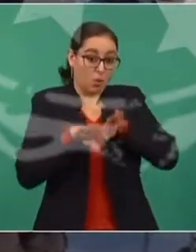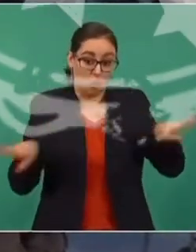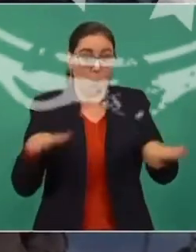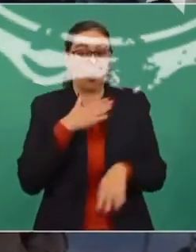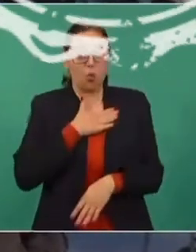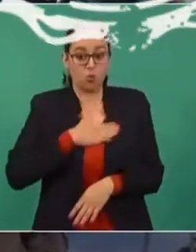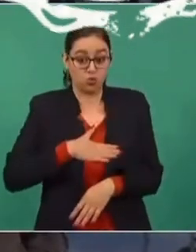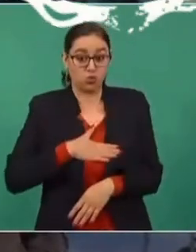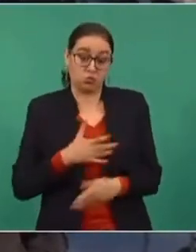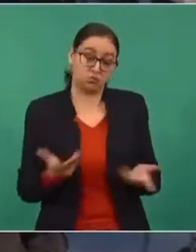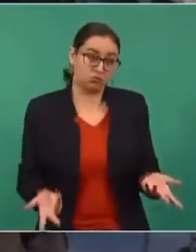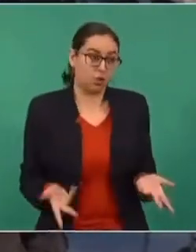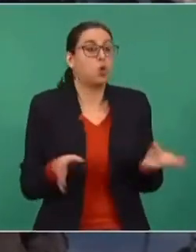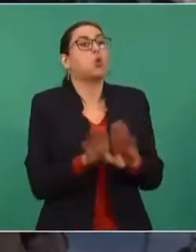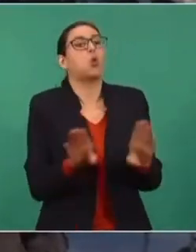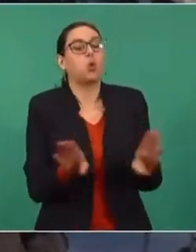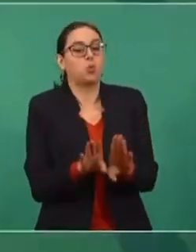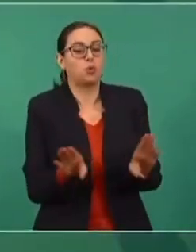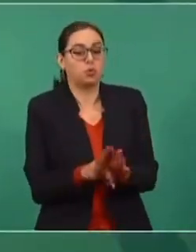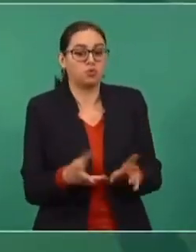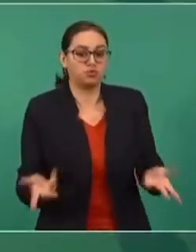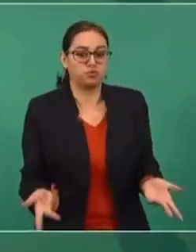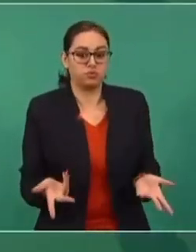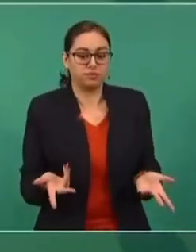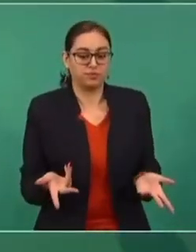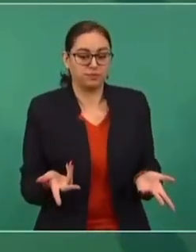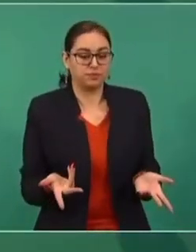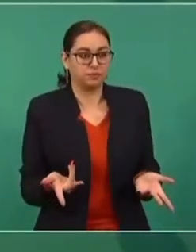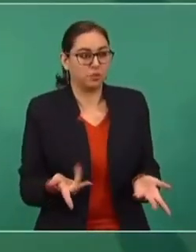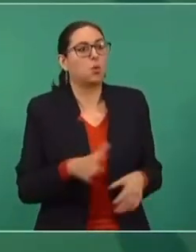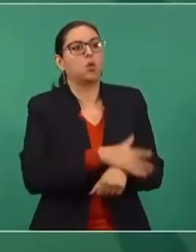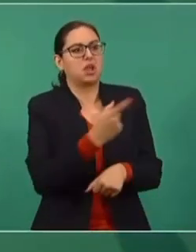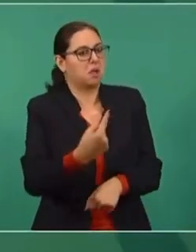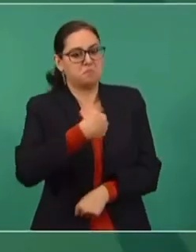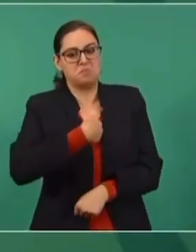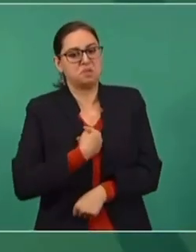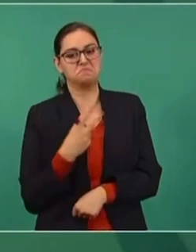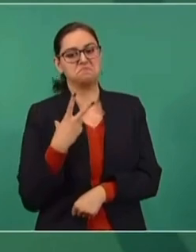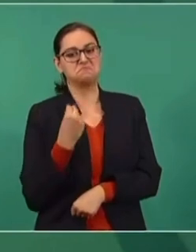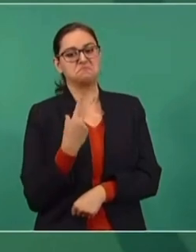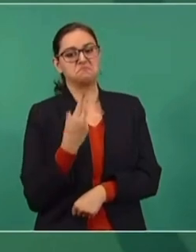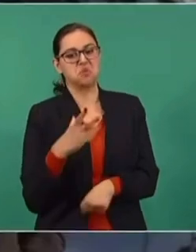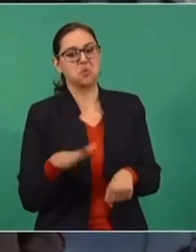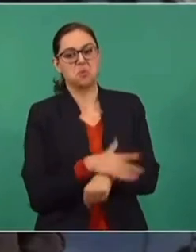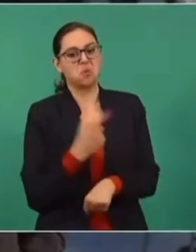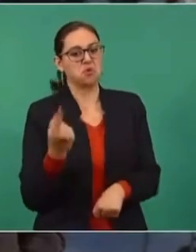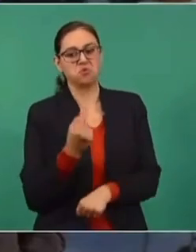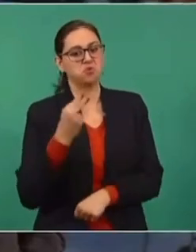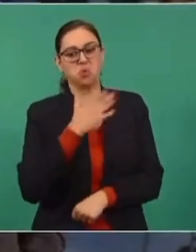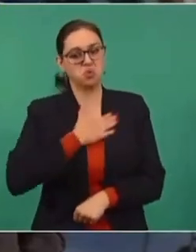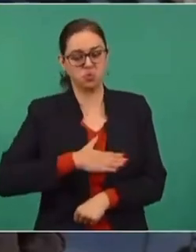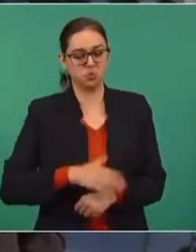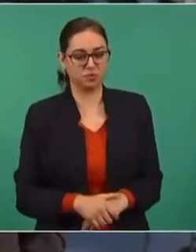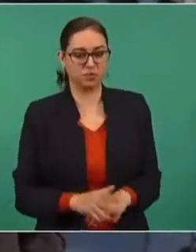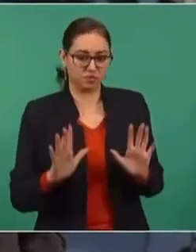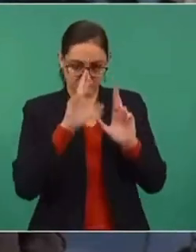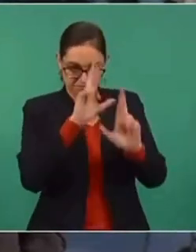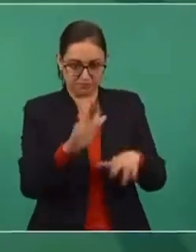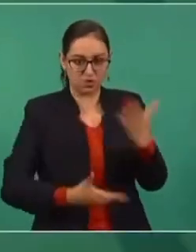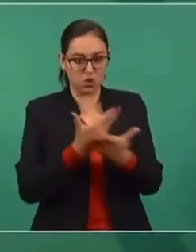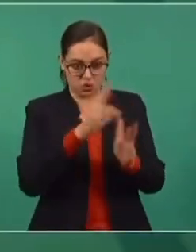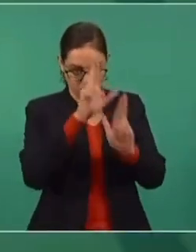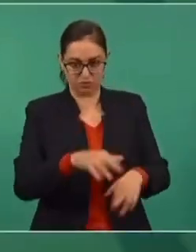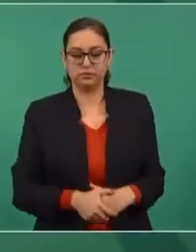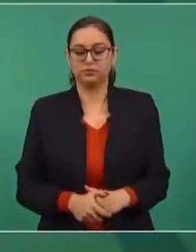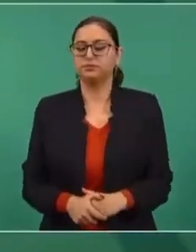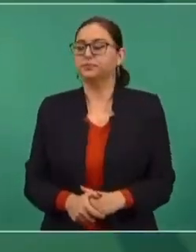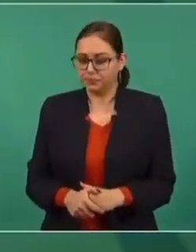Por eso le pregunto cuál es el criterio para asignar, porque no me parece justo. Pues si quieren pongan